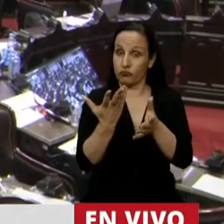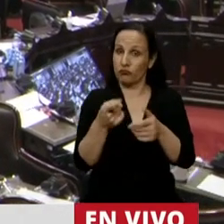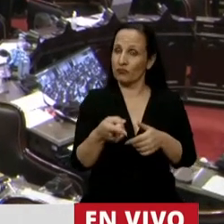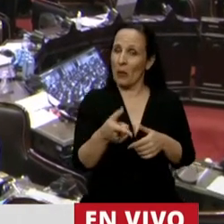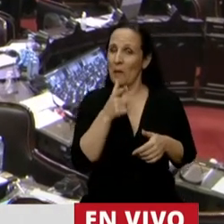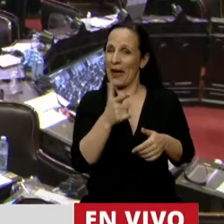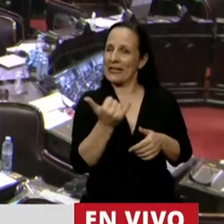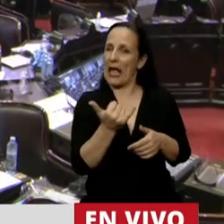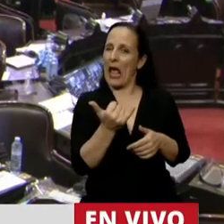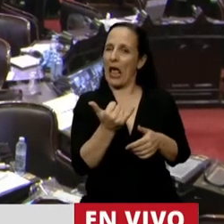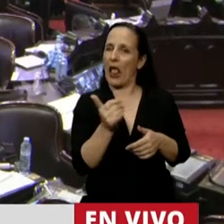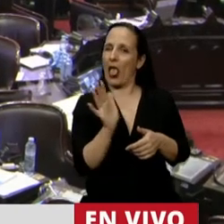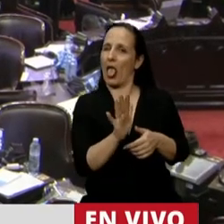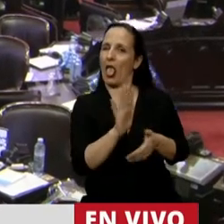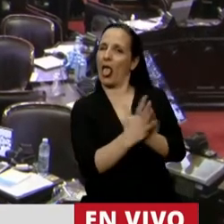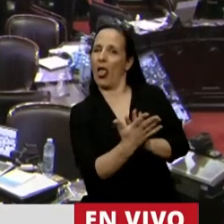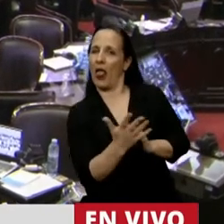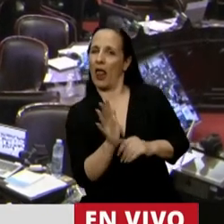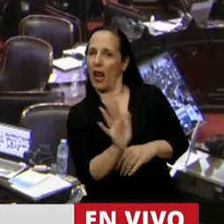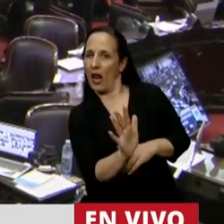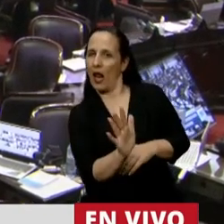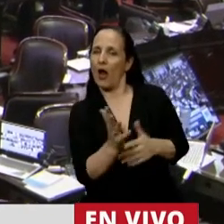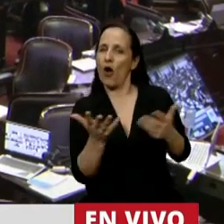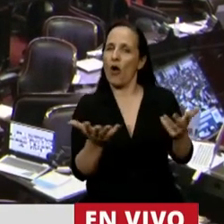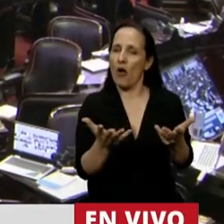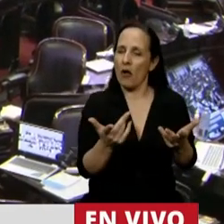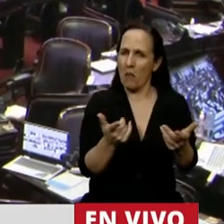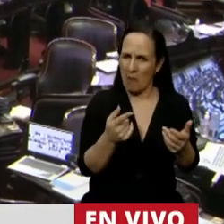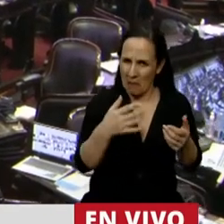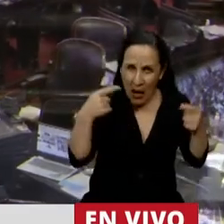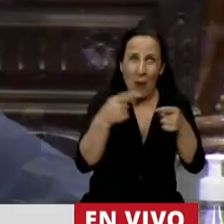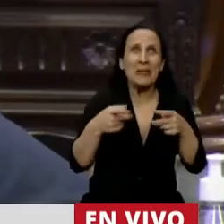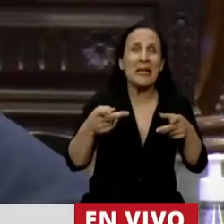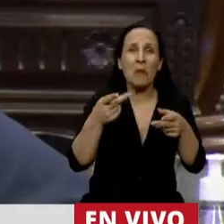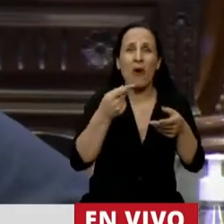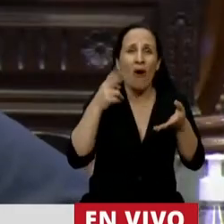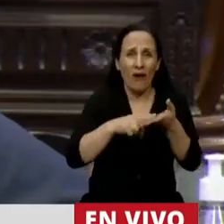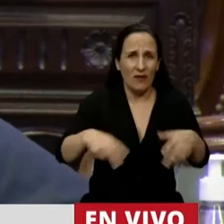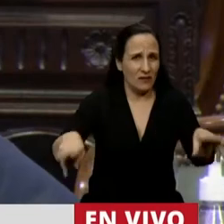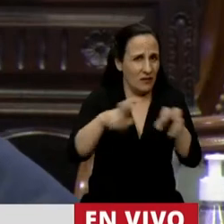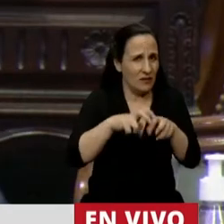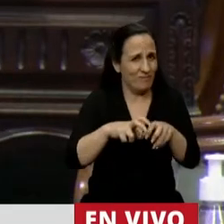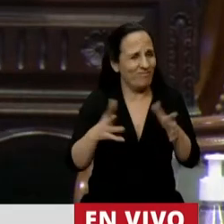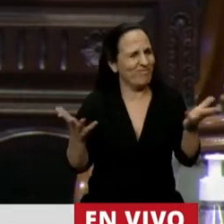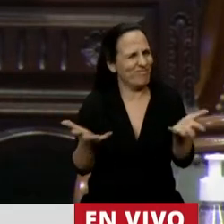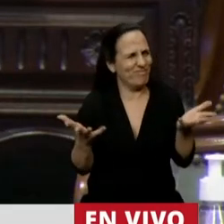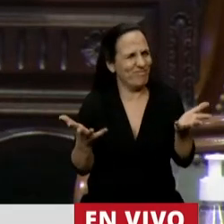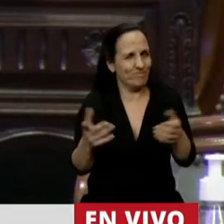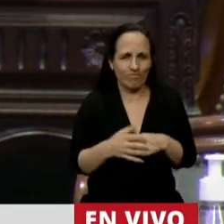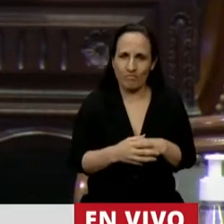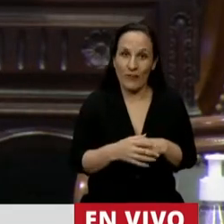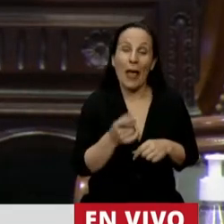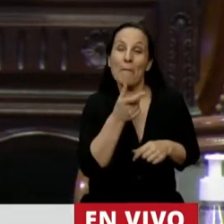revancha que de efectivo propósito de recaudación fiscal. Les da vergüenza, evidentemente,